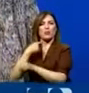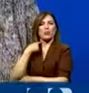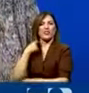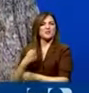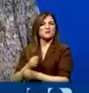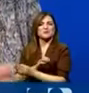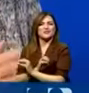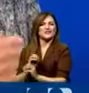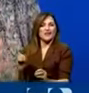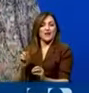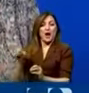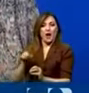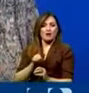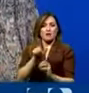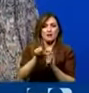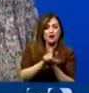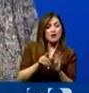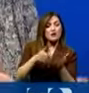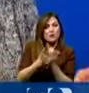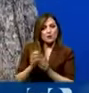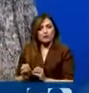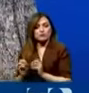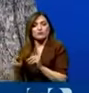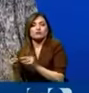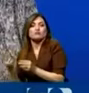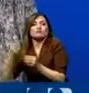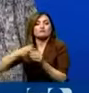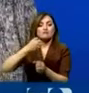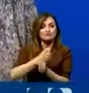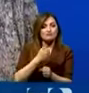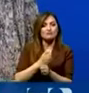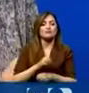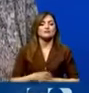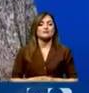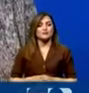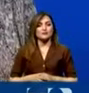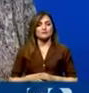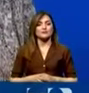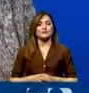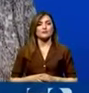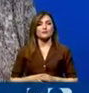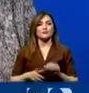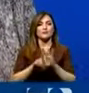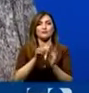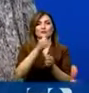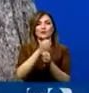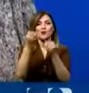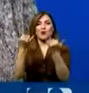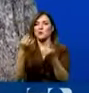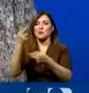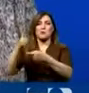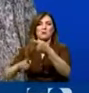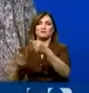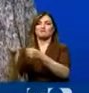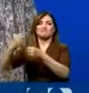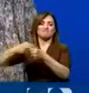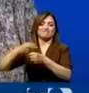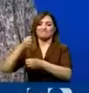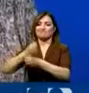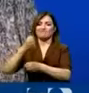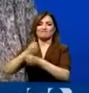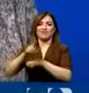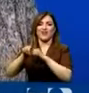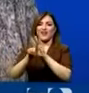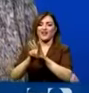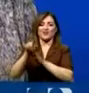tienen trabajo y que no podrán obtenerlo dentro del marco regulatorio del Código del Trabajo Actual ni de las condiciones de las leyes